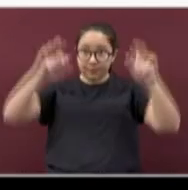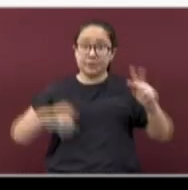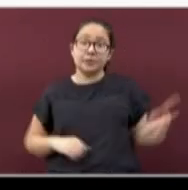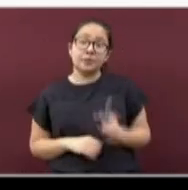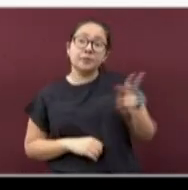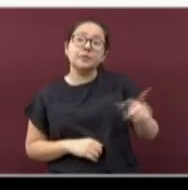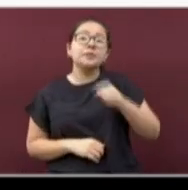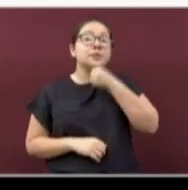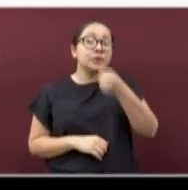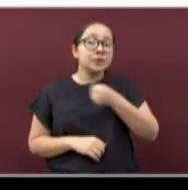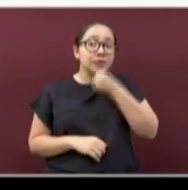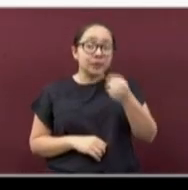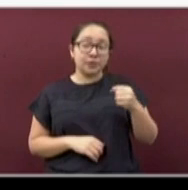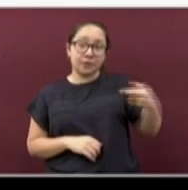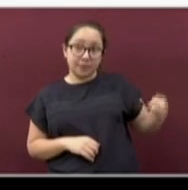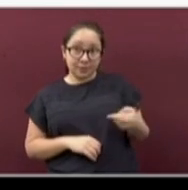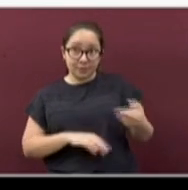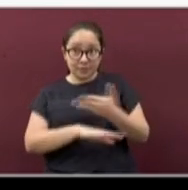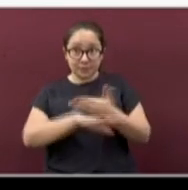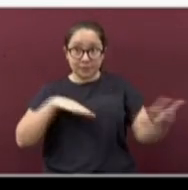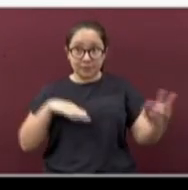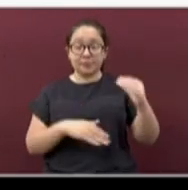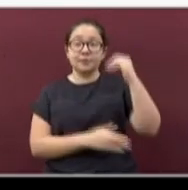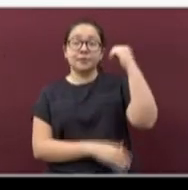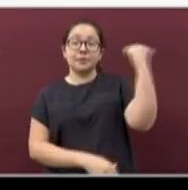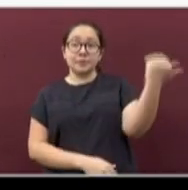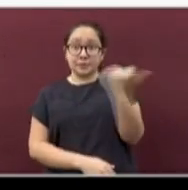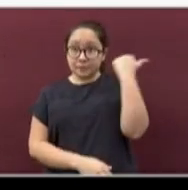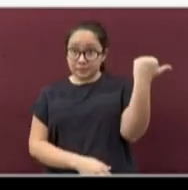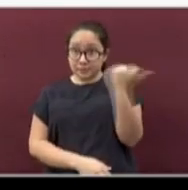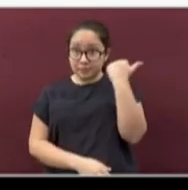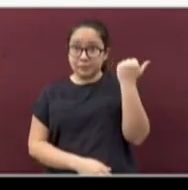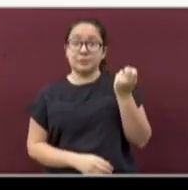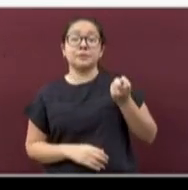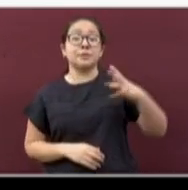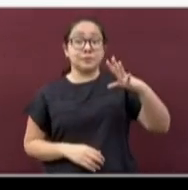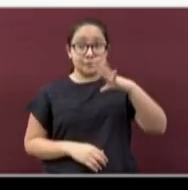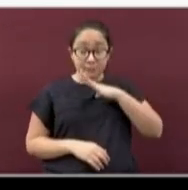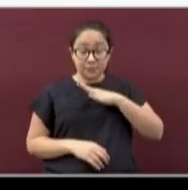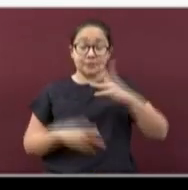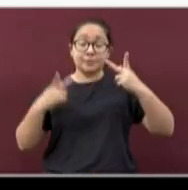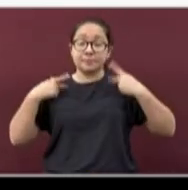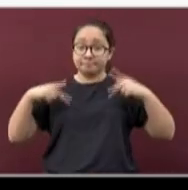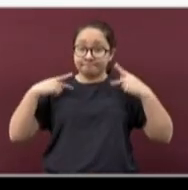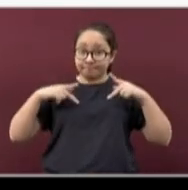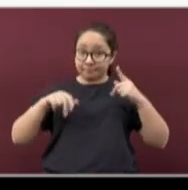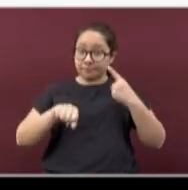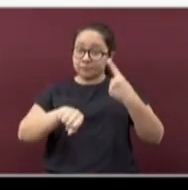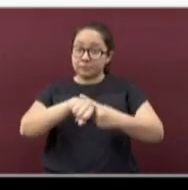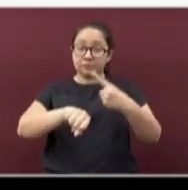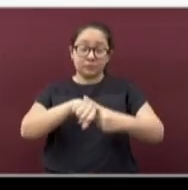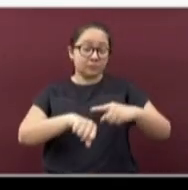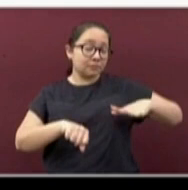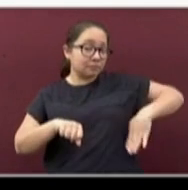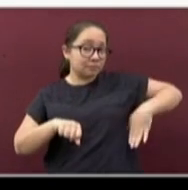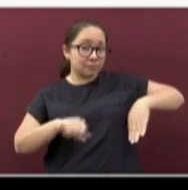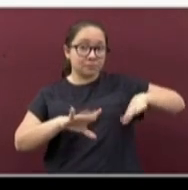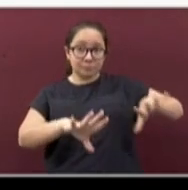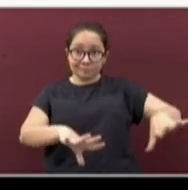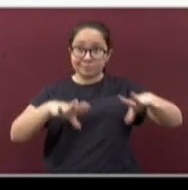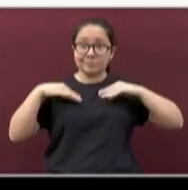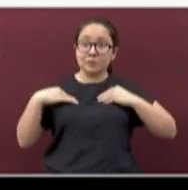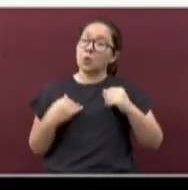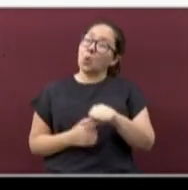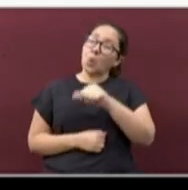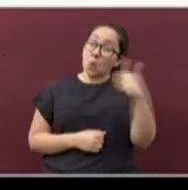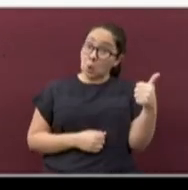Viejo, Río Blanco y Acayucan tienen pacientes que recién enfermaron. Y otros